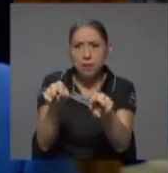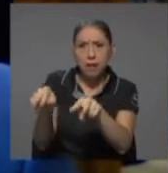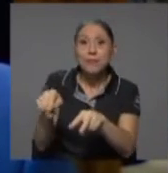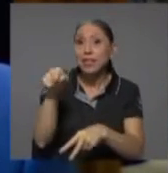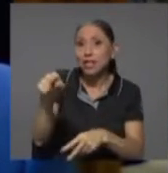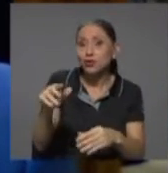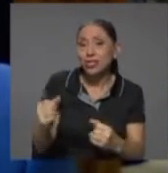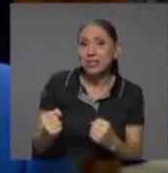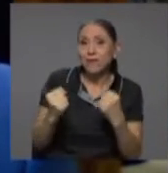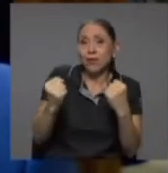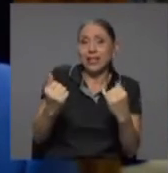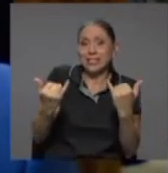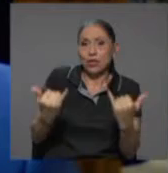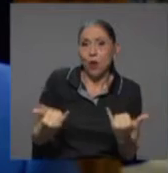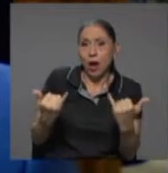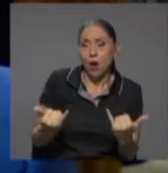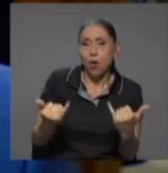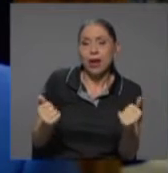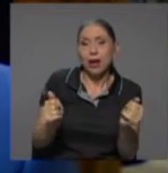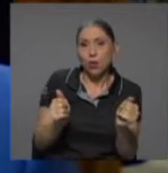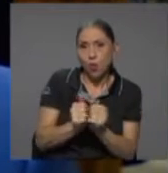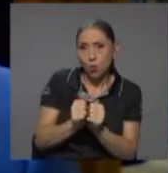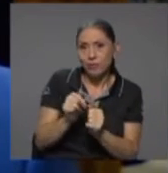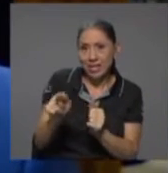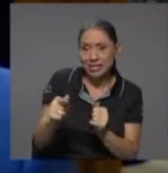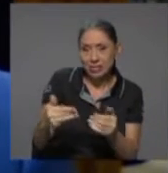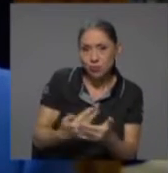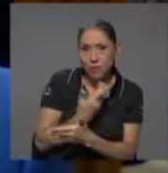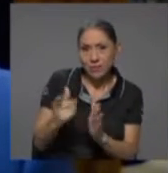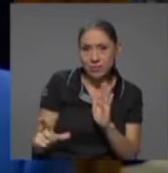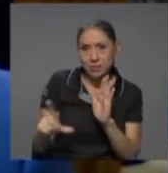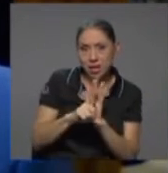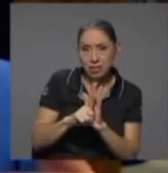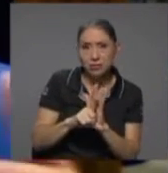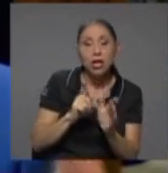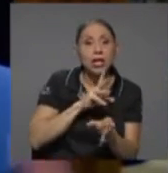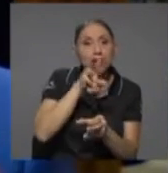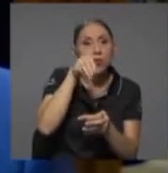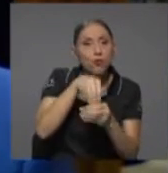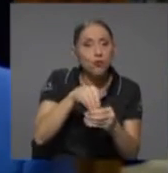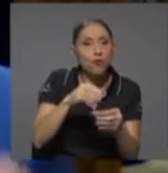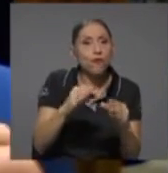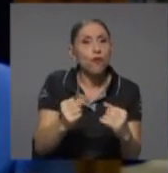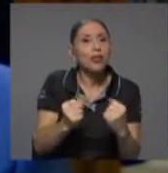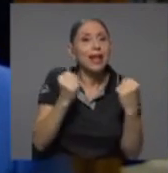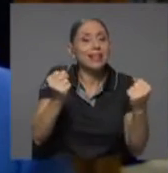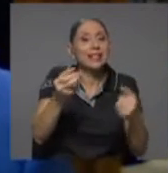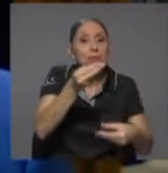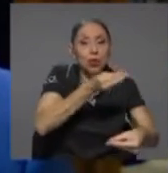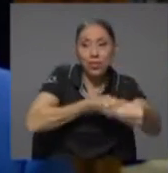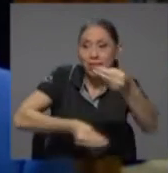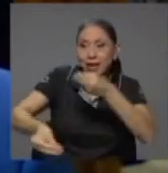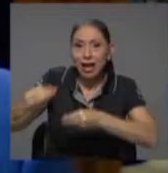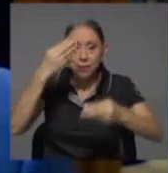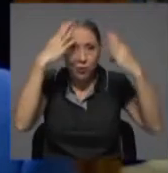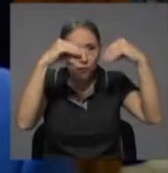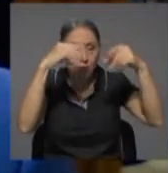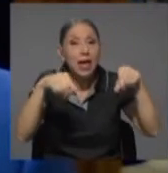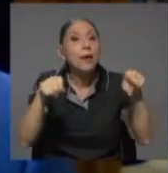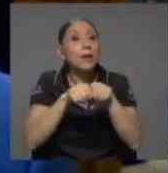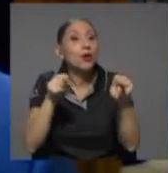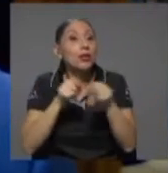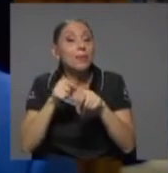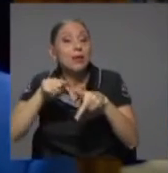también en este conjunto de leyes, incluyendo, por supuesto, el fortalecimiento de intercambio de información, pero también la introducción de la supervisión